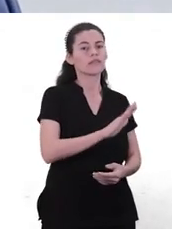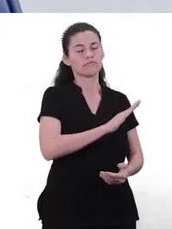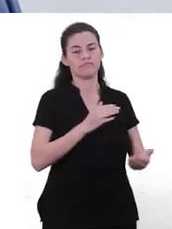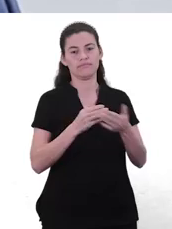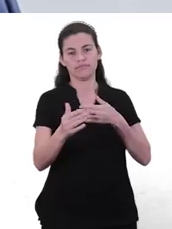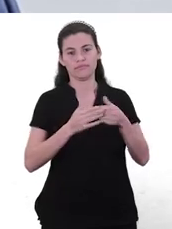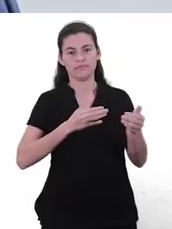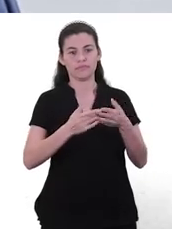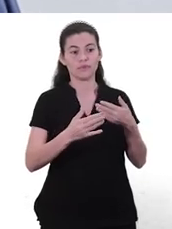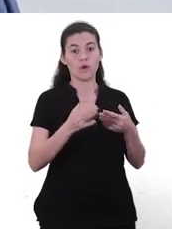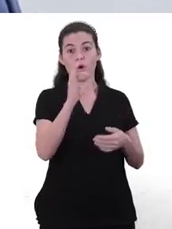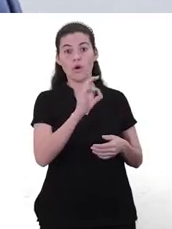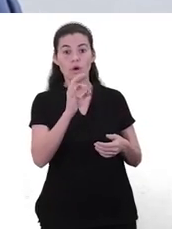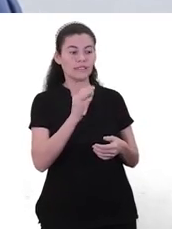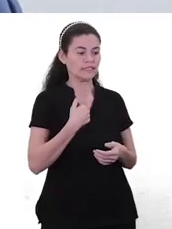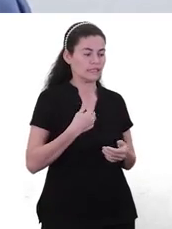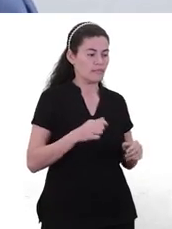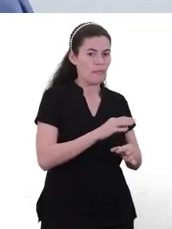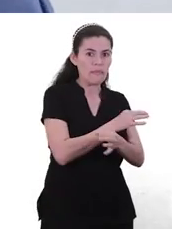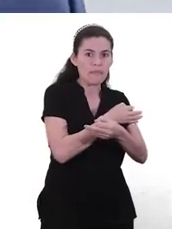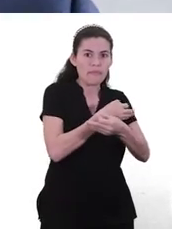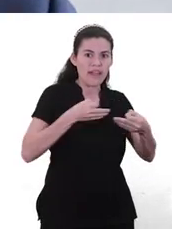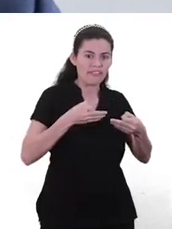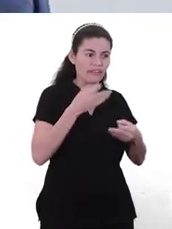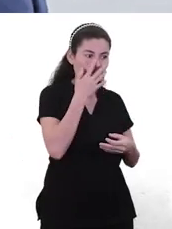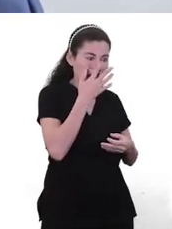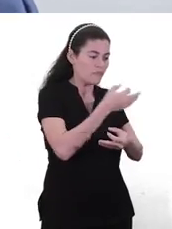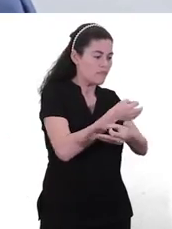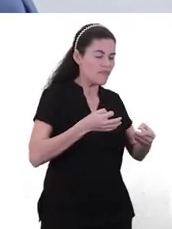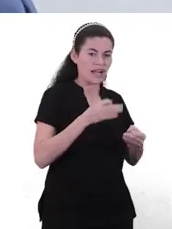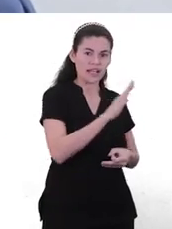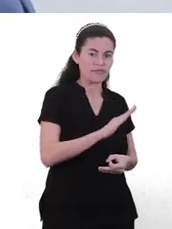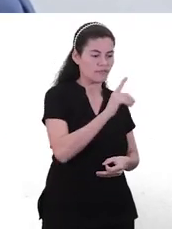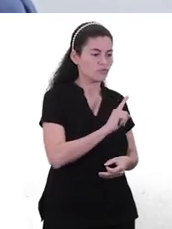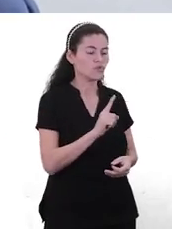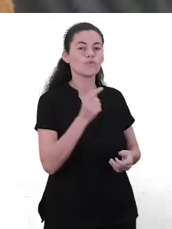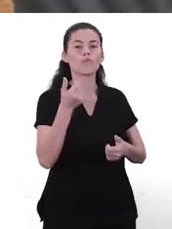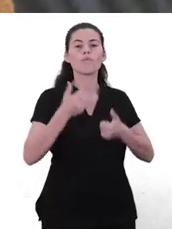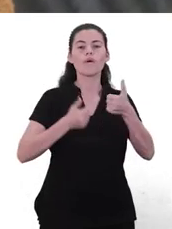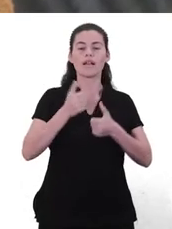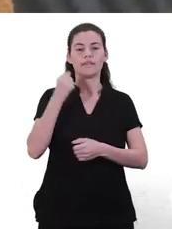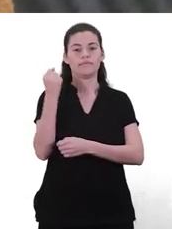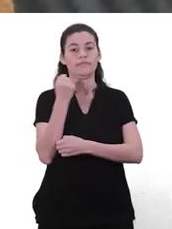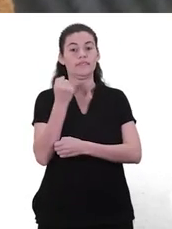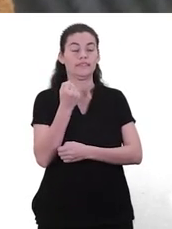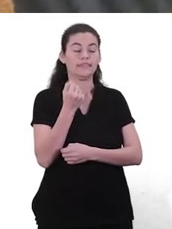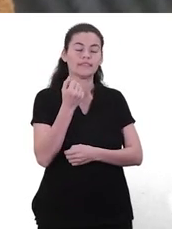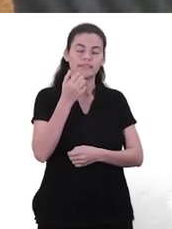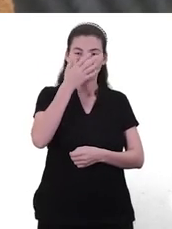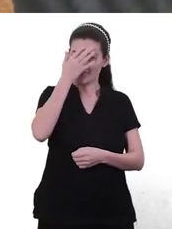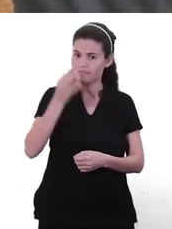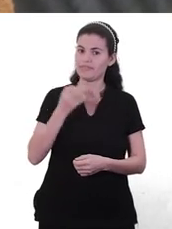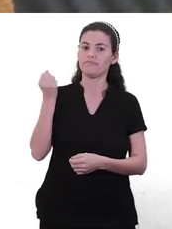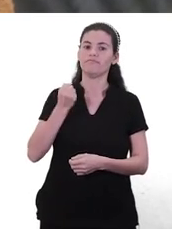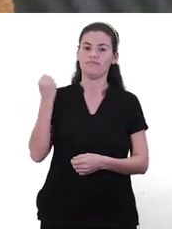cuánto le estoy perjudicando a mi hijo que no se equivoque? ¿Dónde está el punto, digamos, de equilibrio? Es es súper importante lo que decir, porque